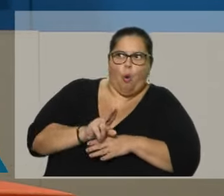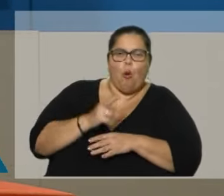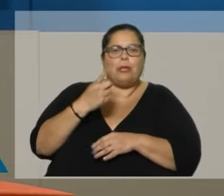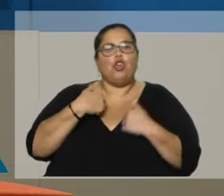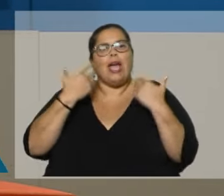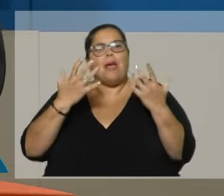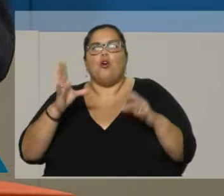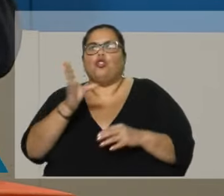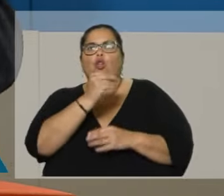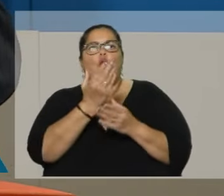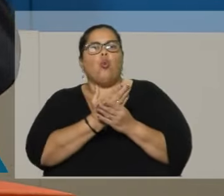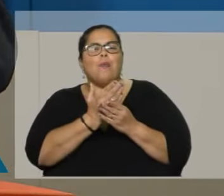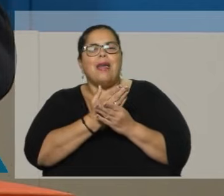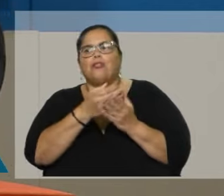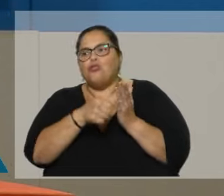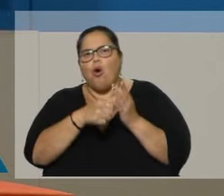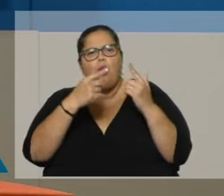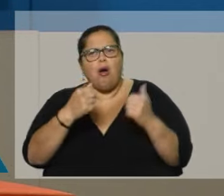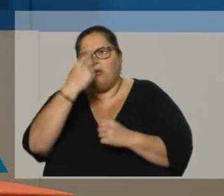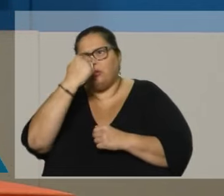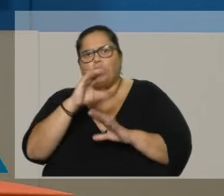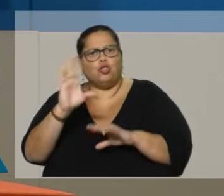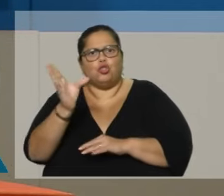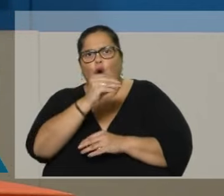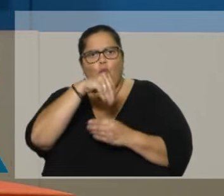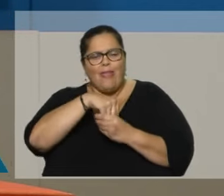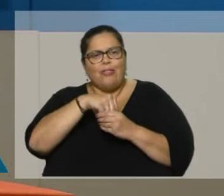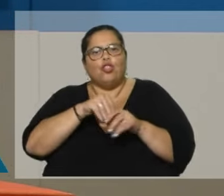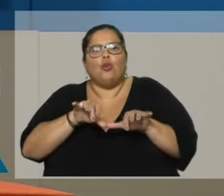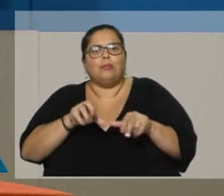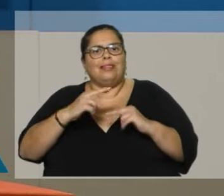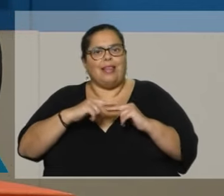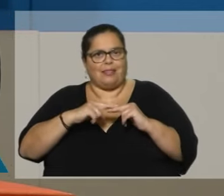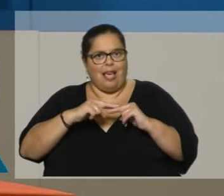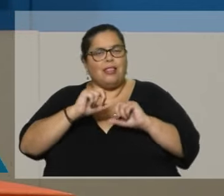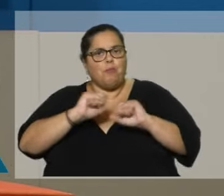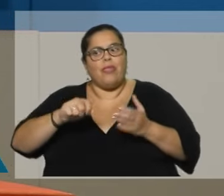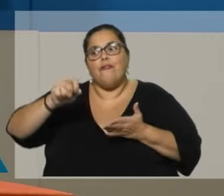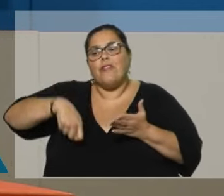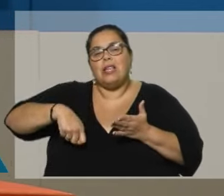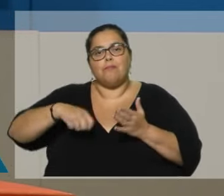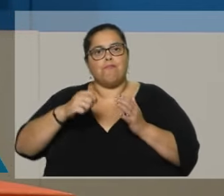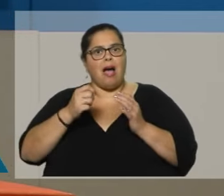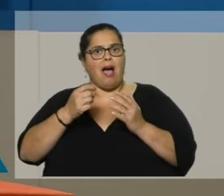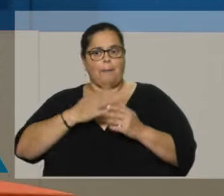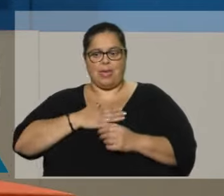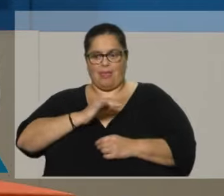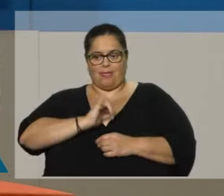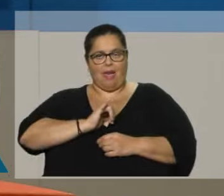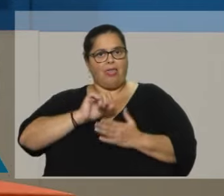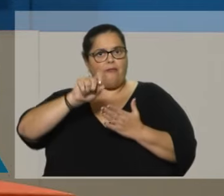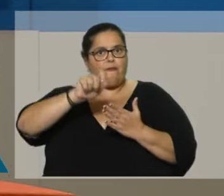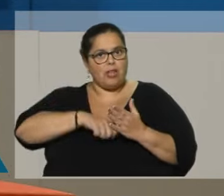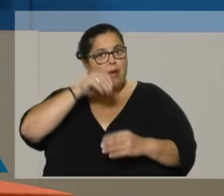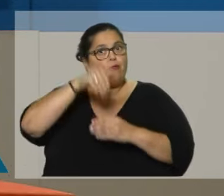documentos estén digitalizados y que el ciudadano a través de internet pueda acreditar con su firma electrónica, su identidad y